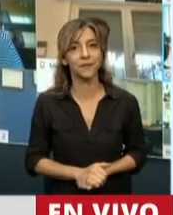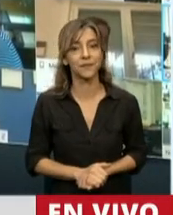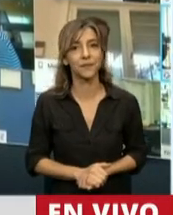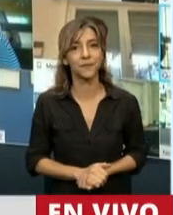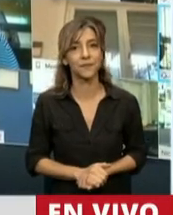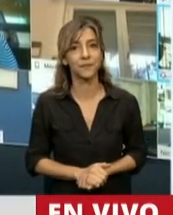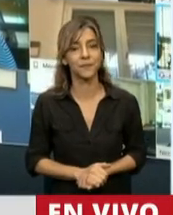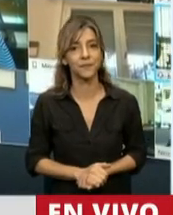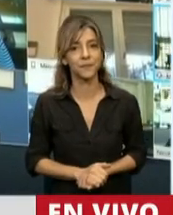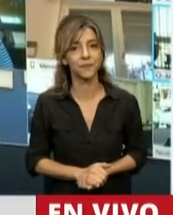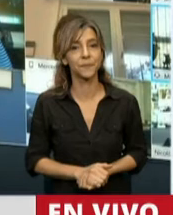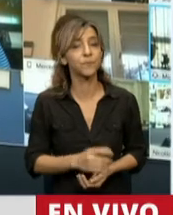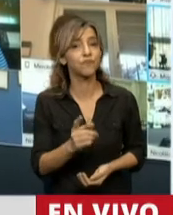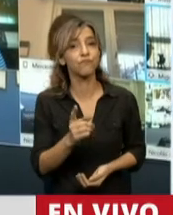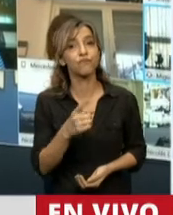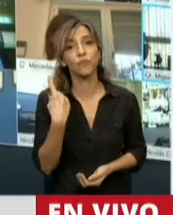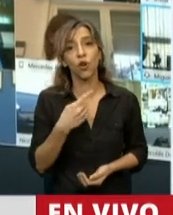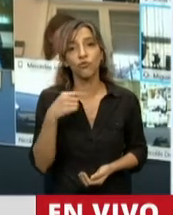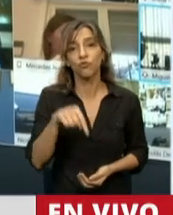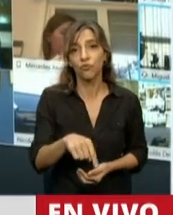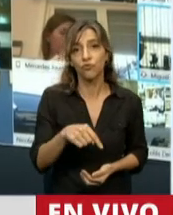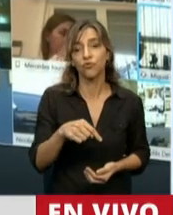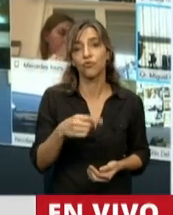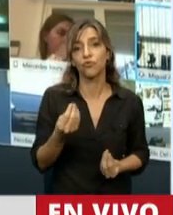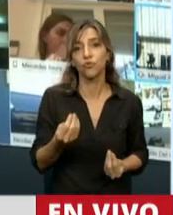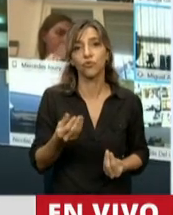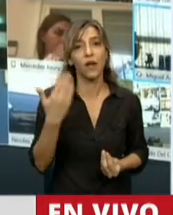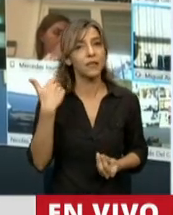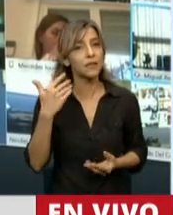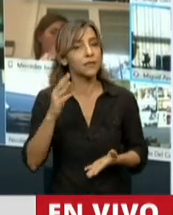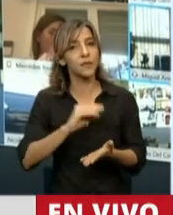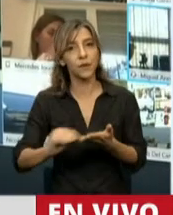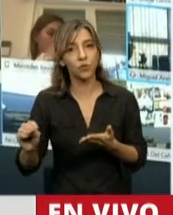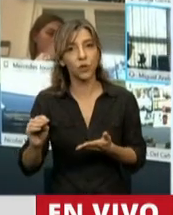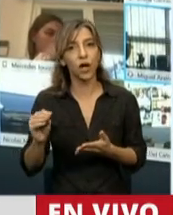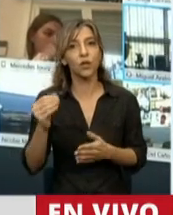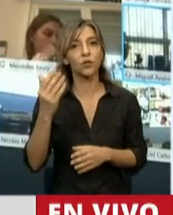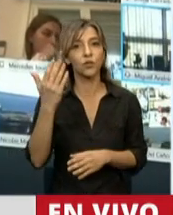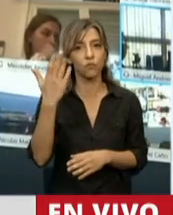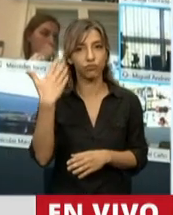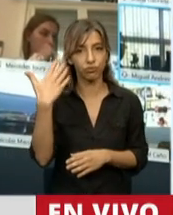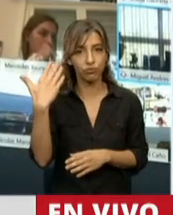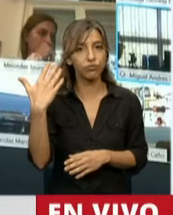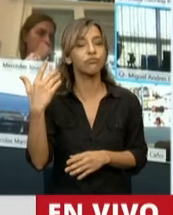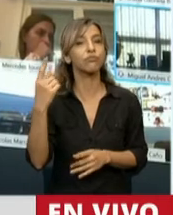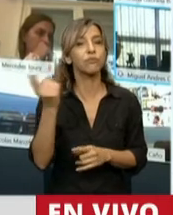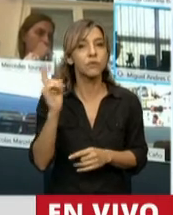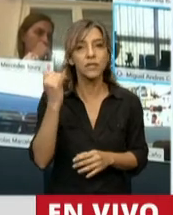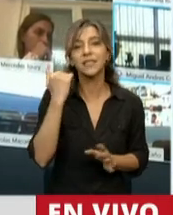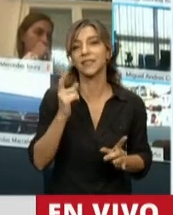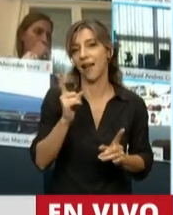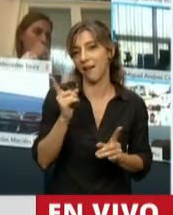Estamos tratando, como se dijo el diputado, que me precedieron en el uso de la palabra. La ampliación de partidas